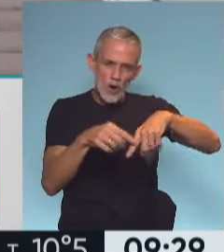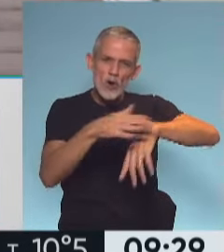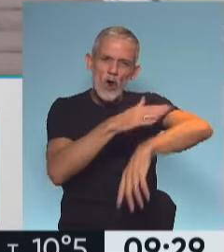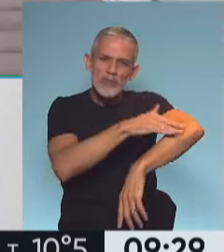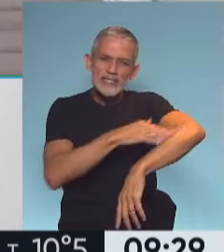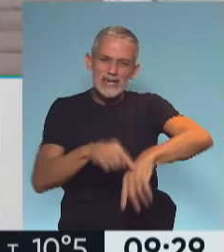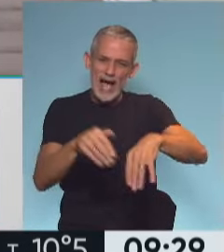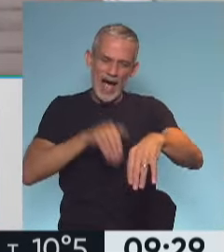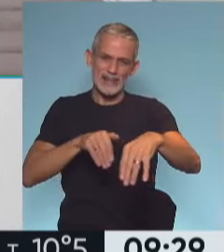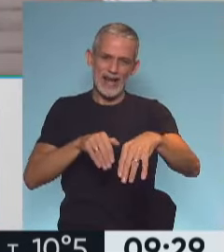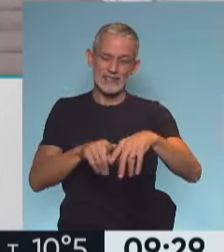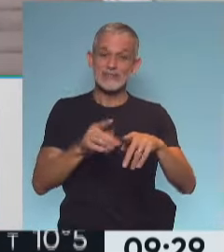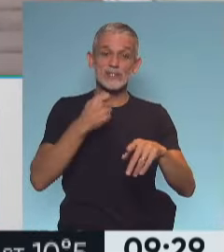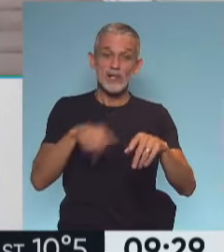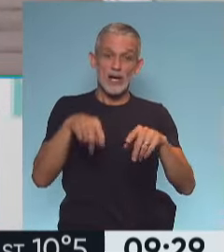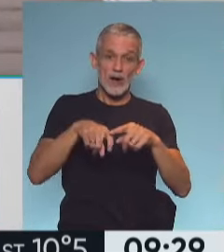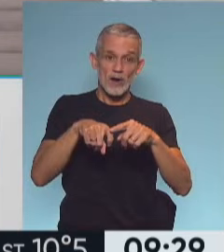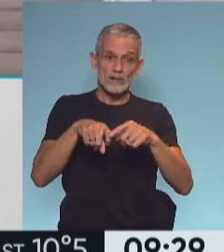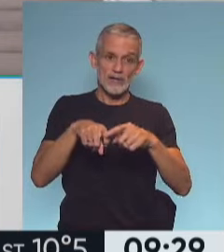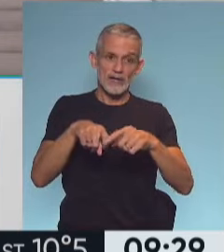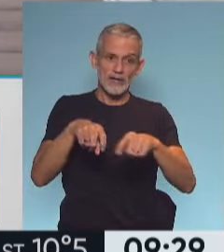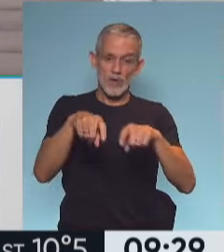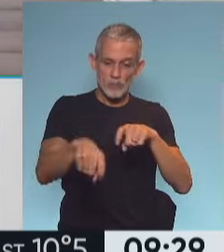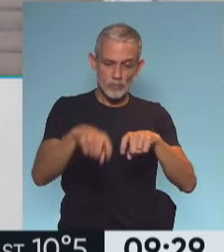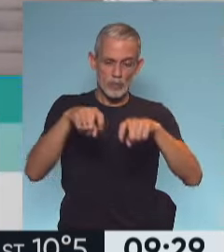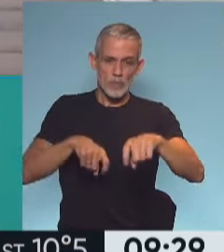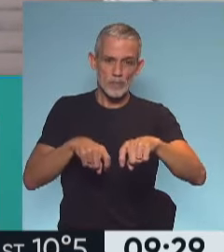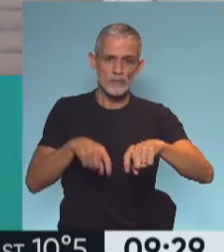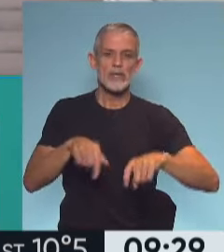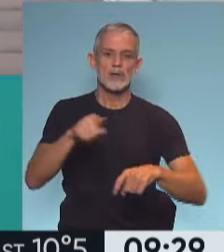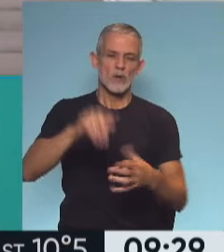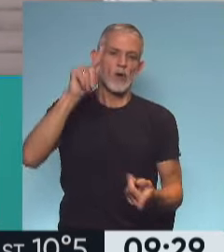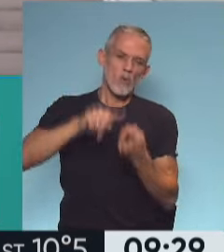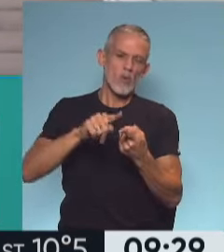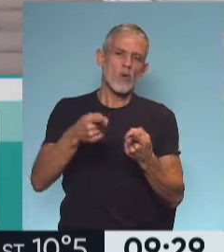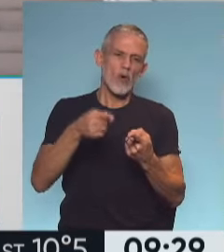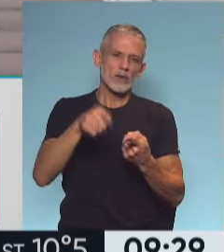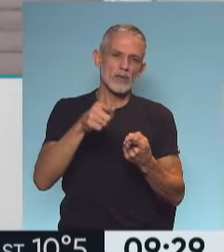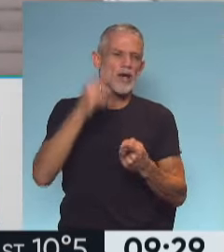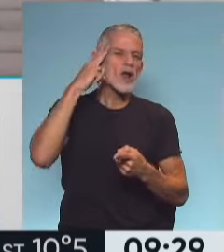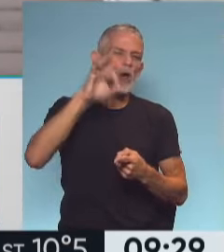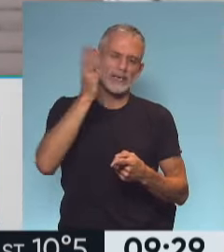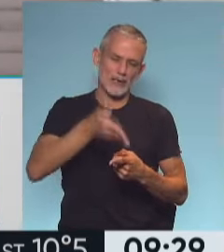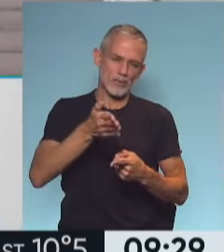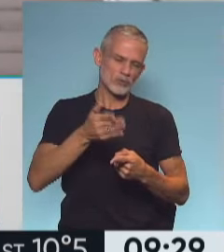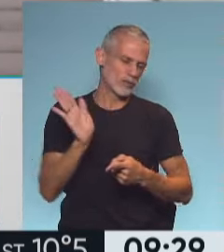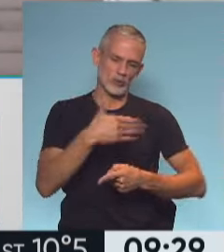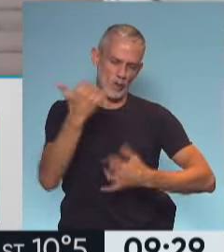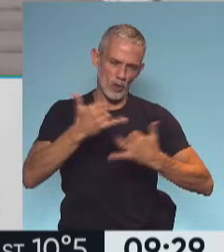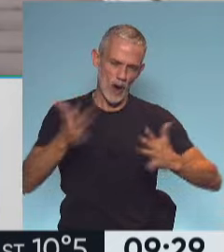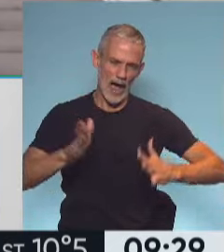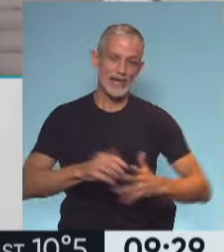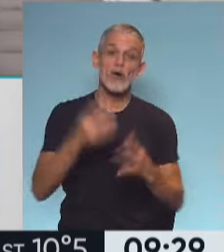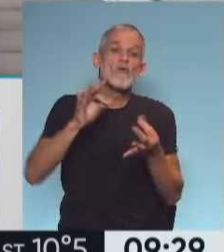cuando psoas corta la rodilla con la cadera en la misma línea hay un psoas acortado y eso lo tiene el 90% de la población y